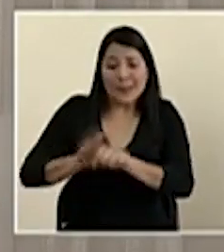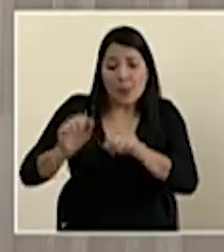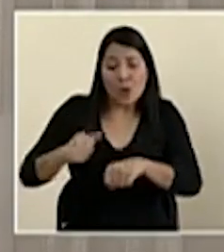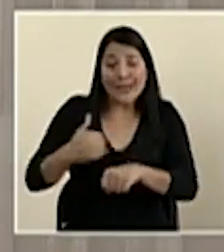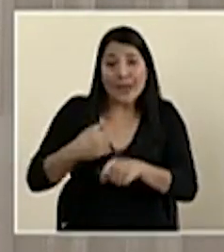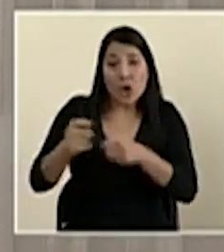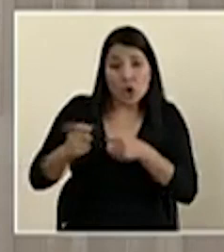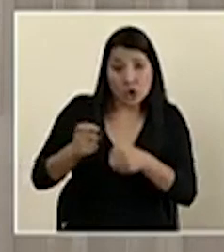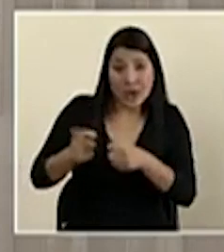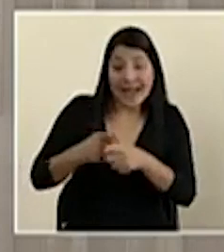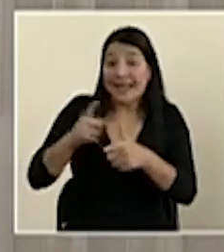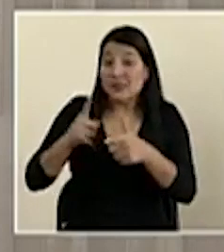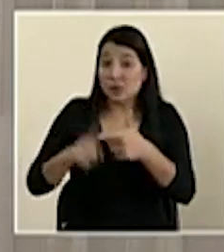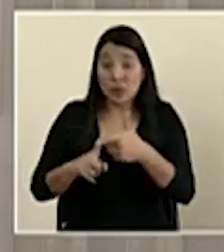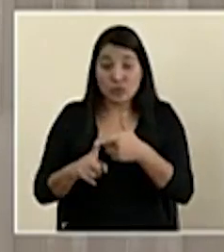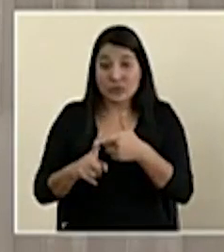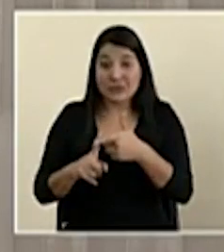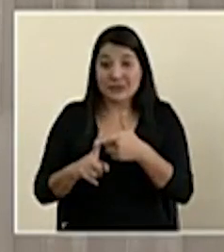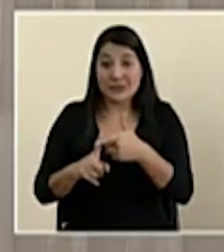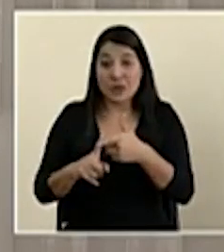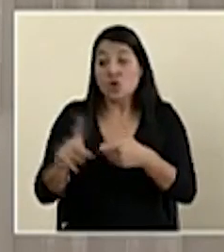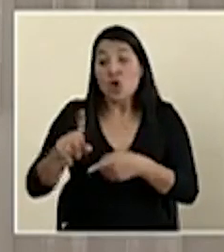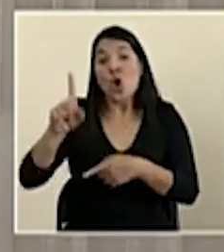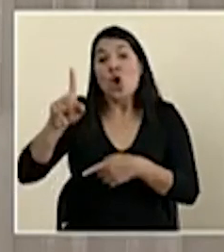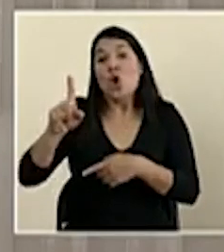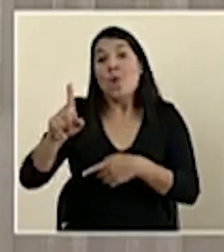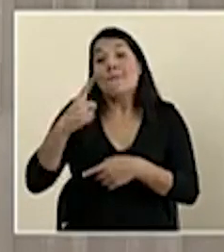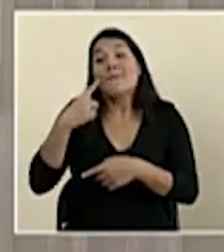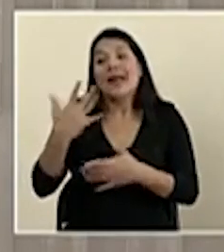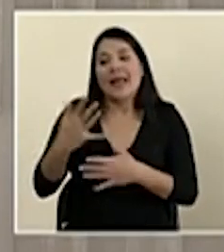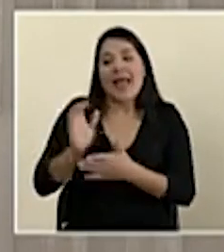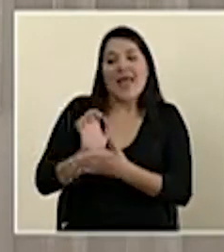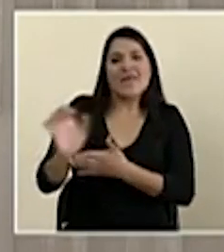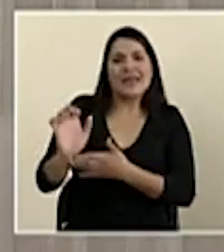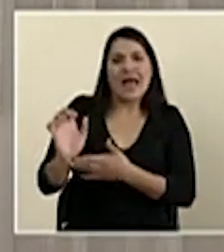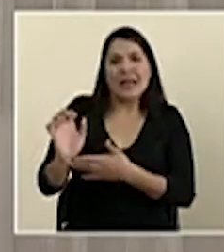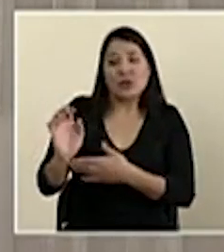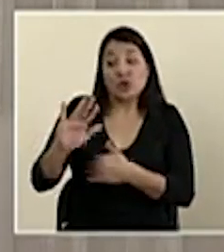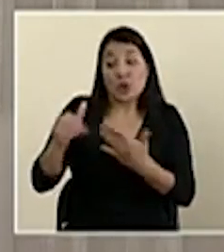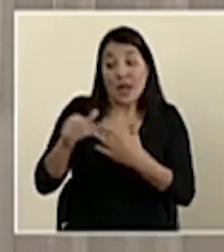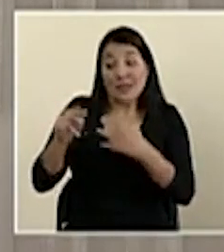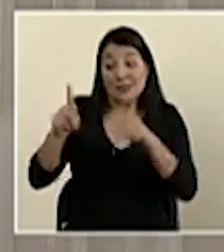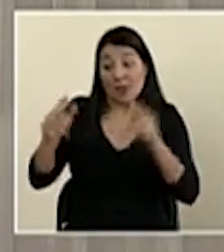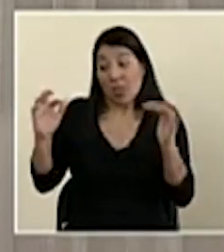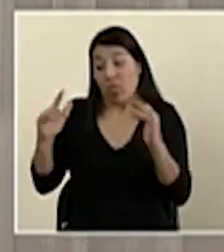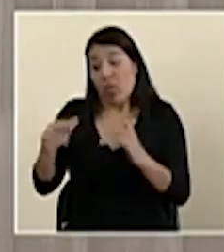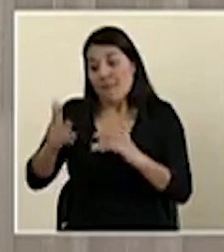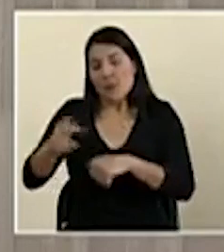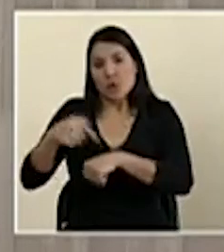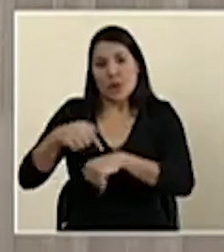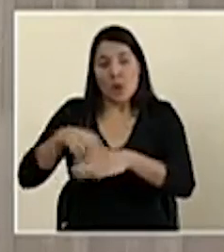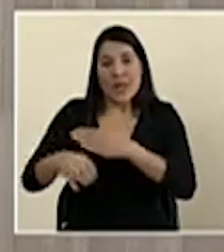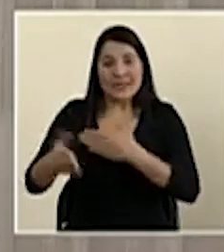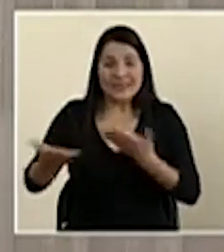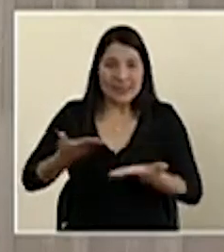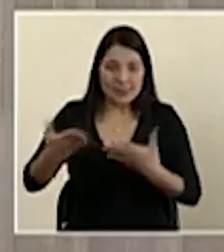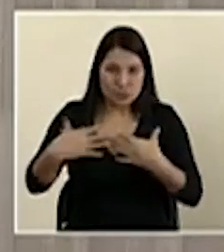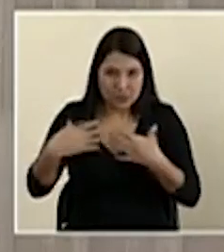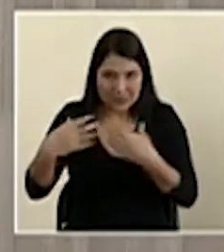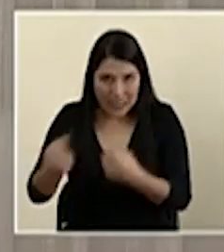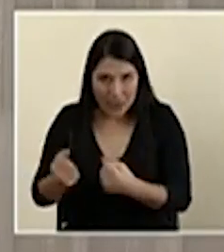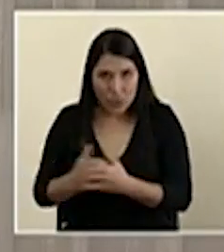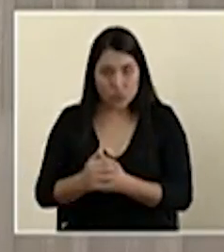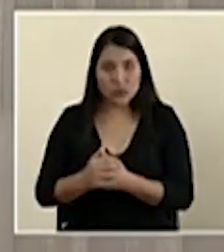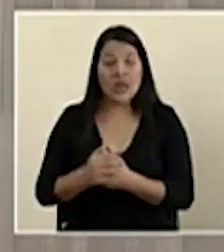hacer que no tengamos esa saturación en los servicios de salud y esa no oportunidad de las personas que no puedan respirar por sí